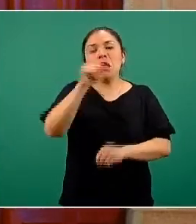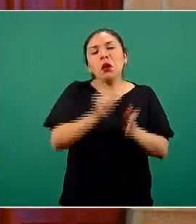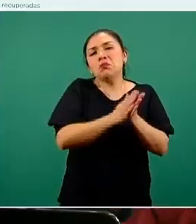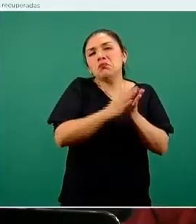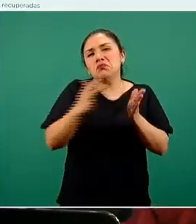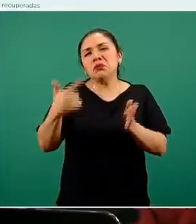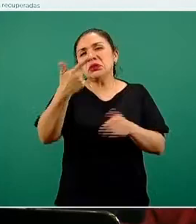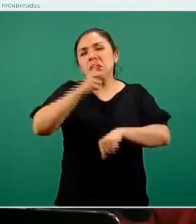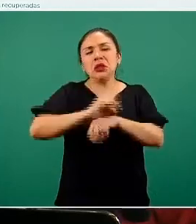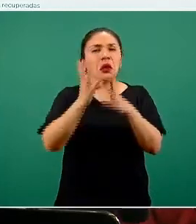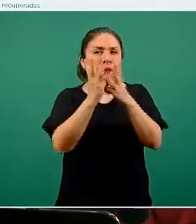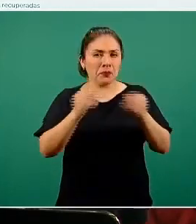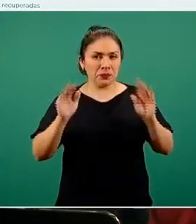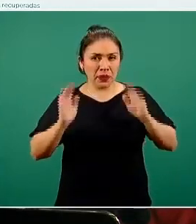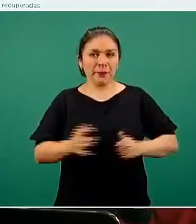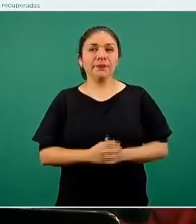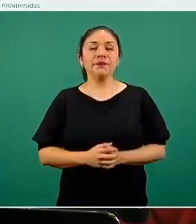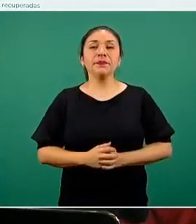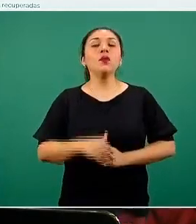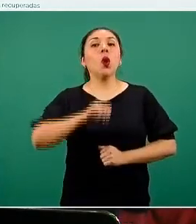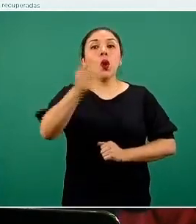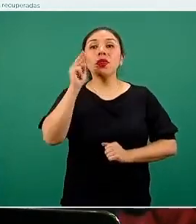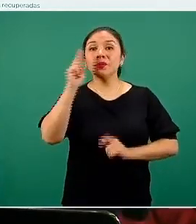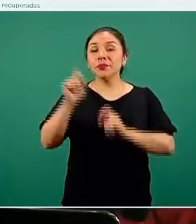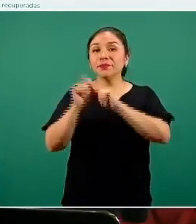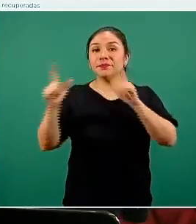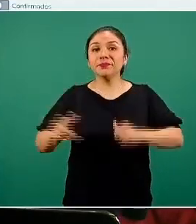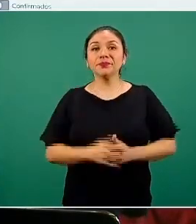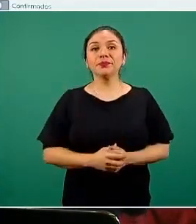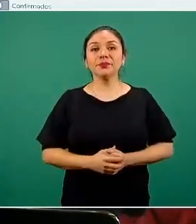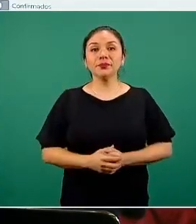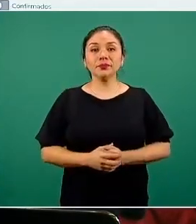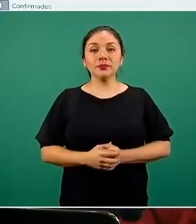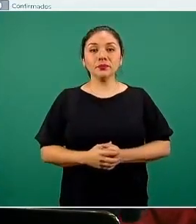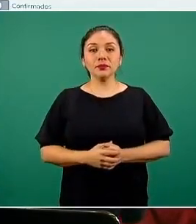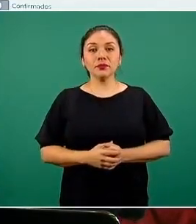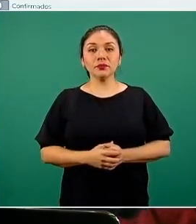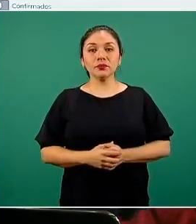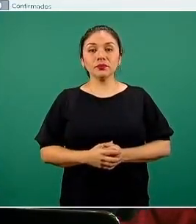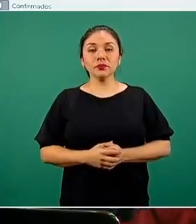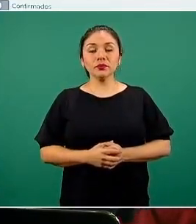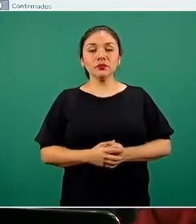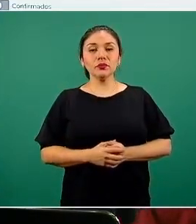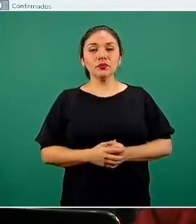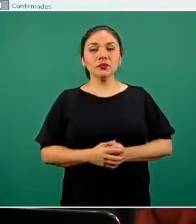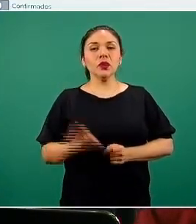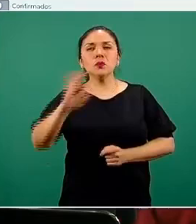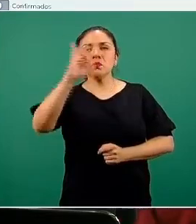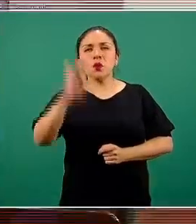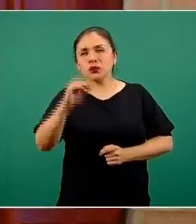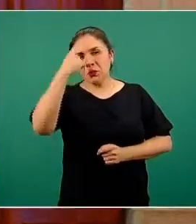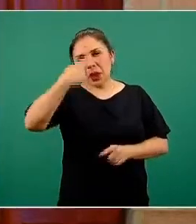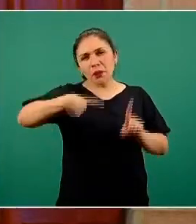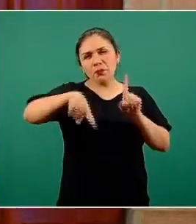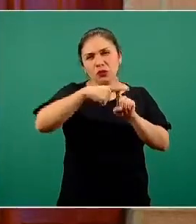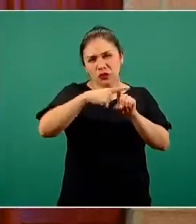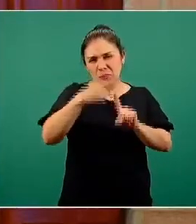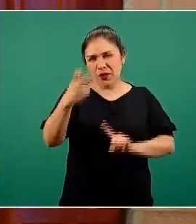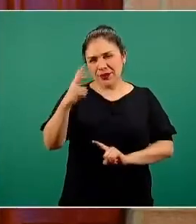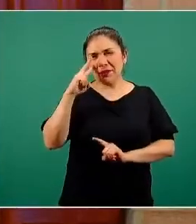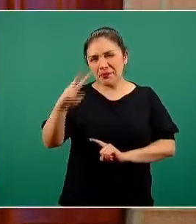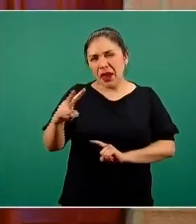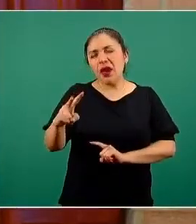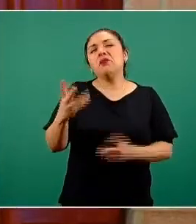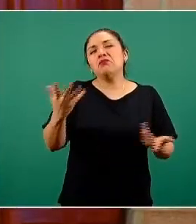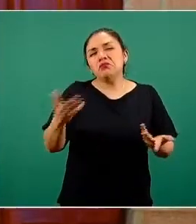sintomatología. Si vemos la siguiente diapositiva, actualizamos el comportamiento del porcentaje de positividad. Este porcentaje de